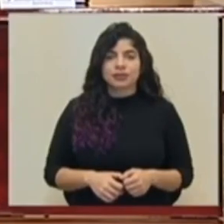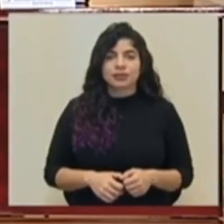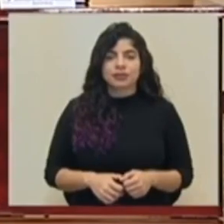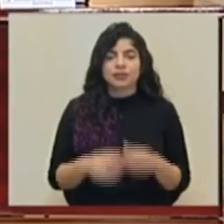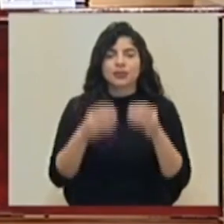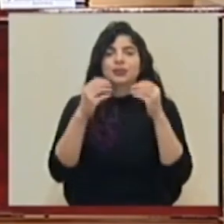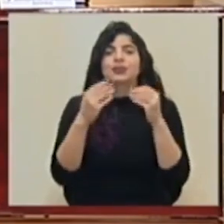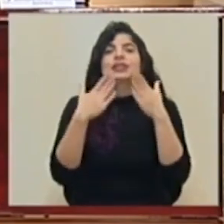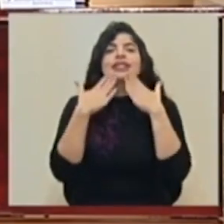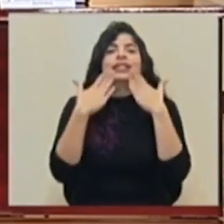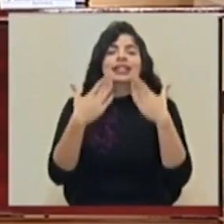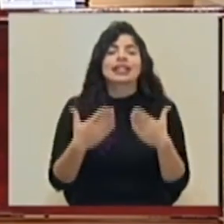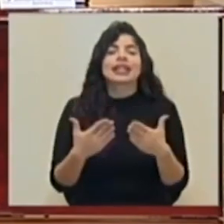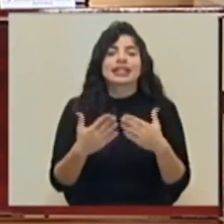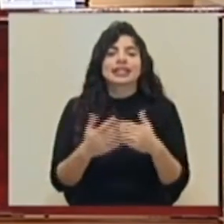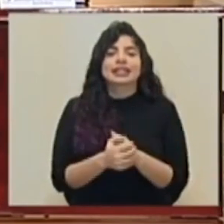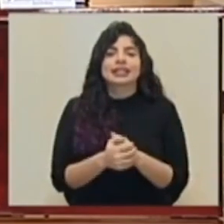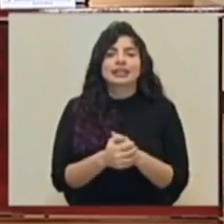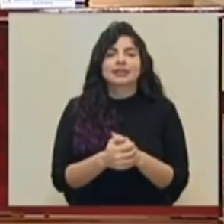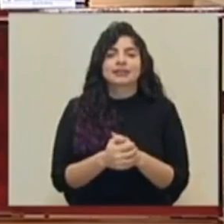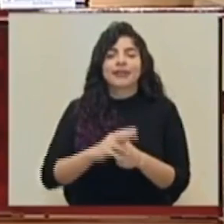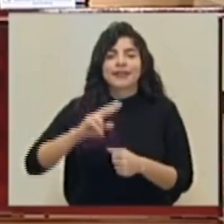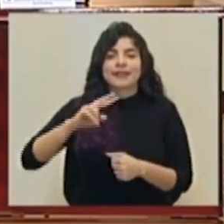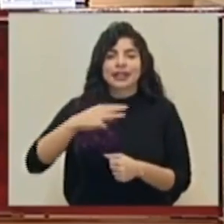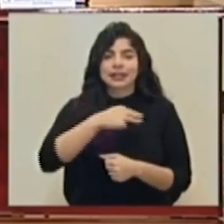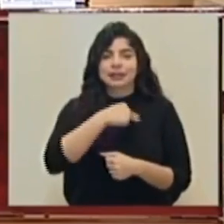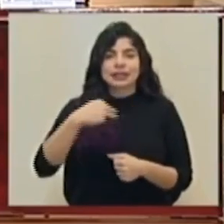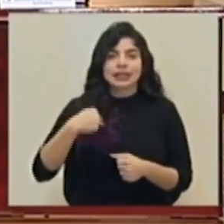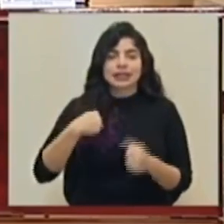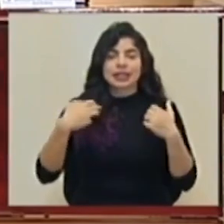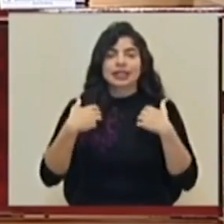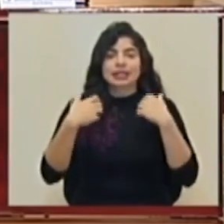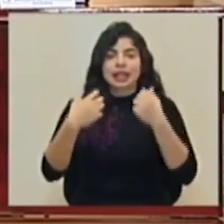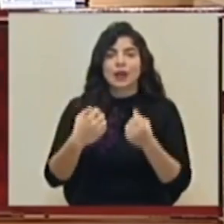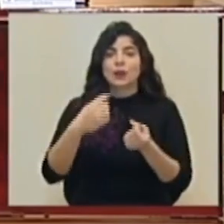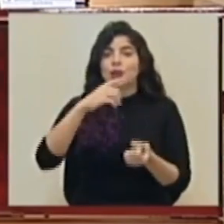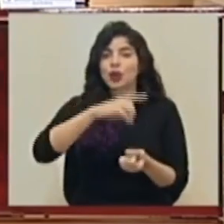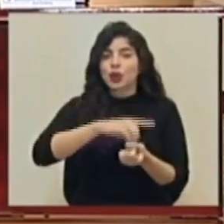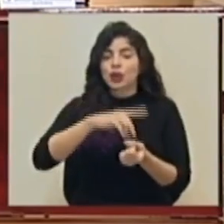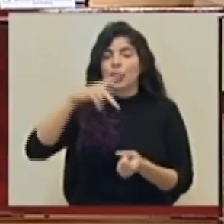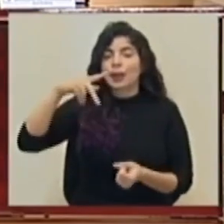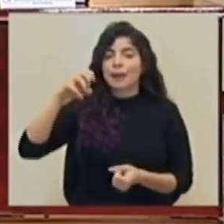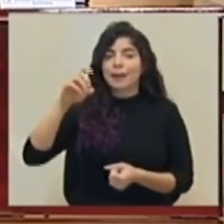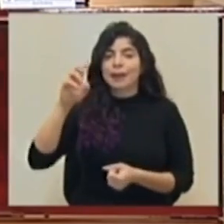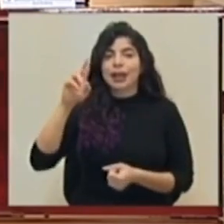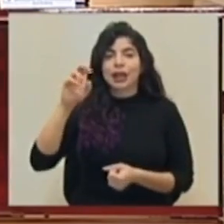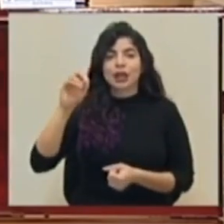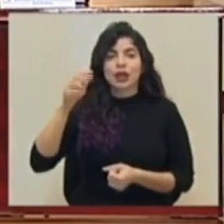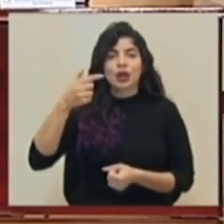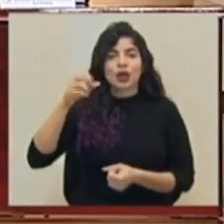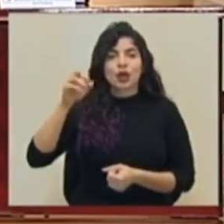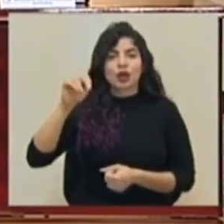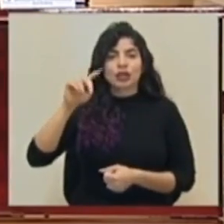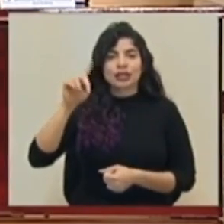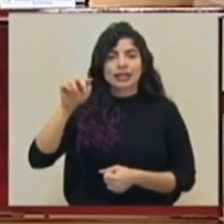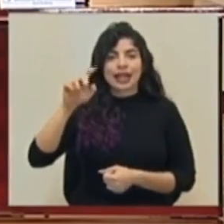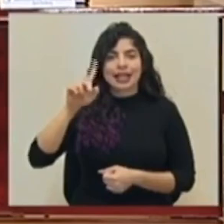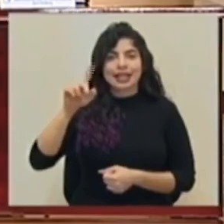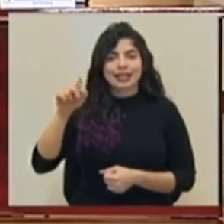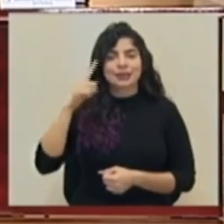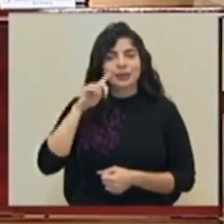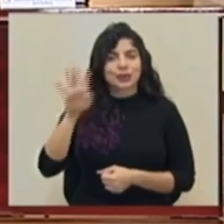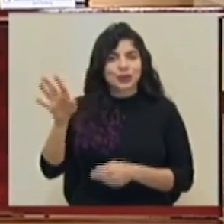Muchísimas gracias al viceministro de salud, al doctor Pedro González por el reporte.